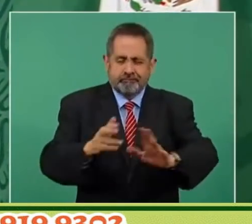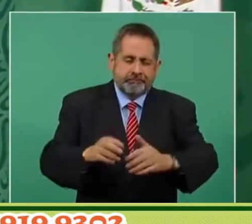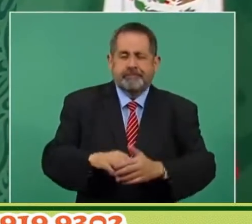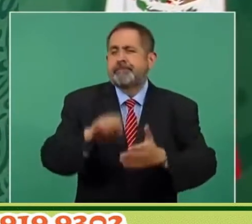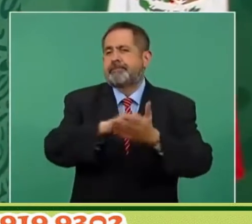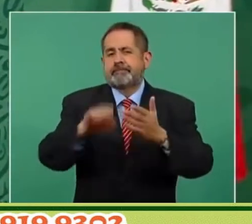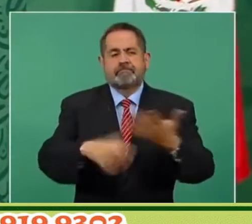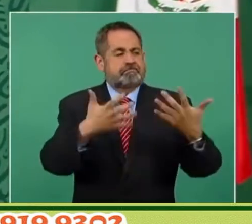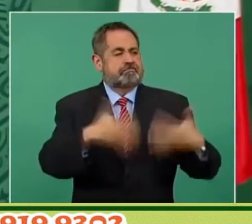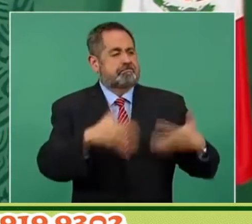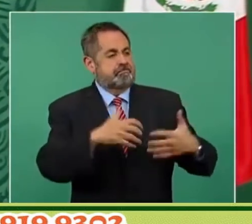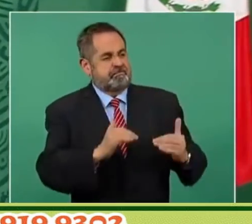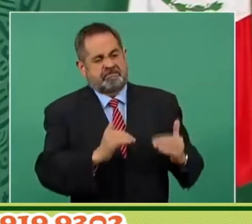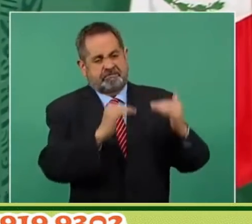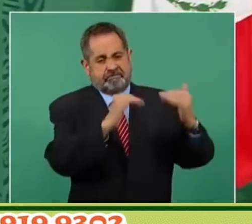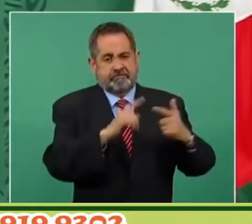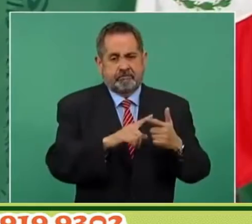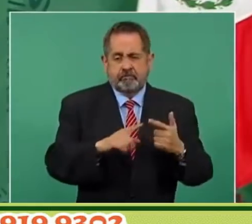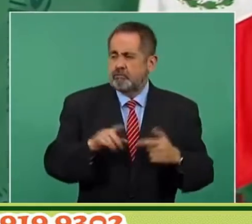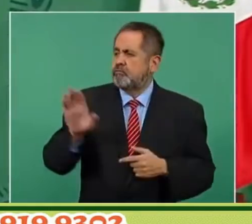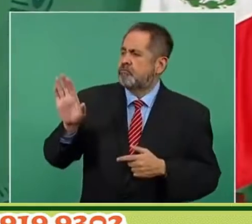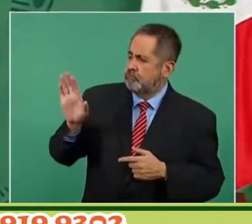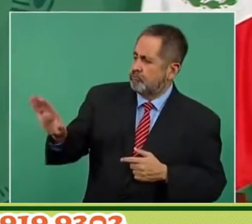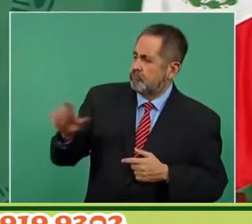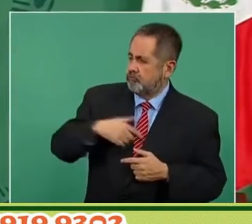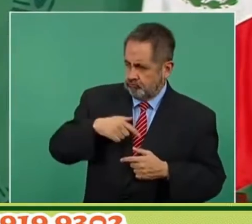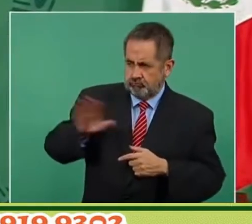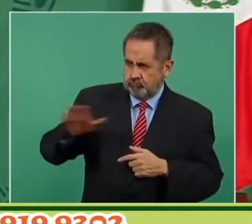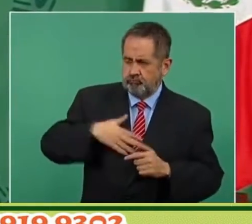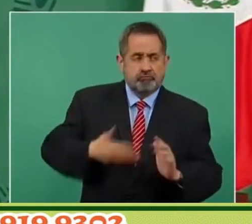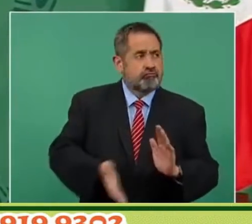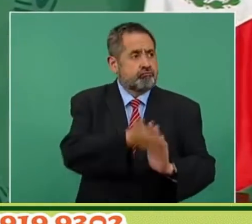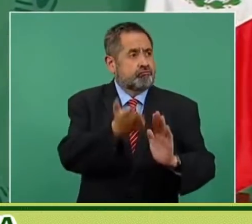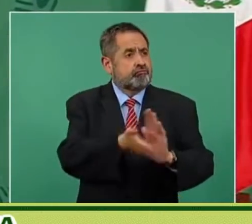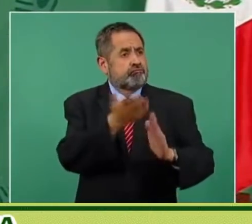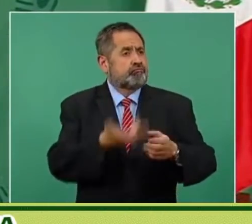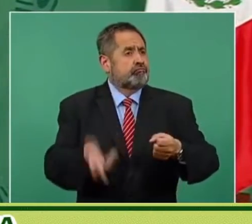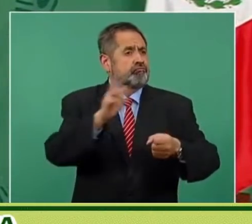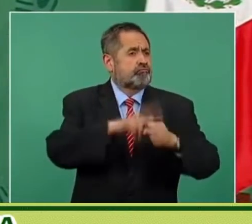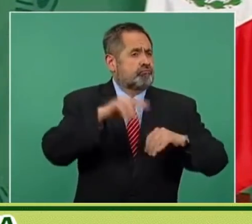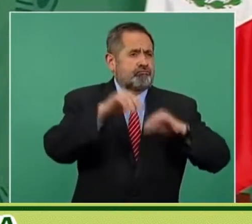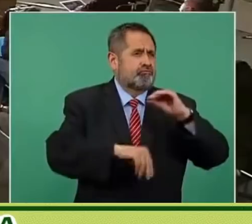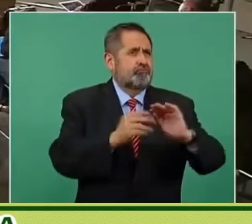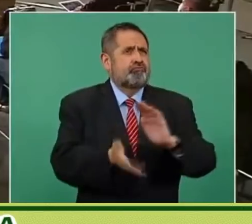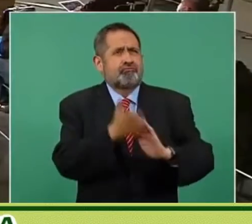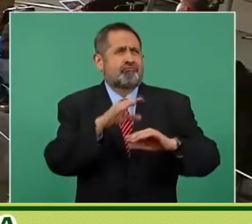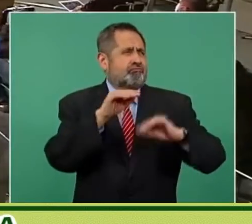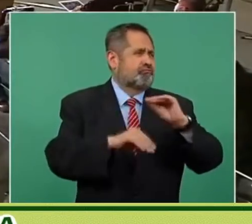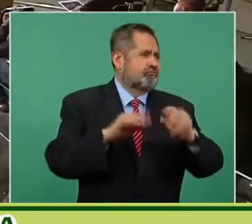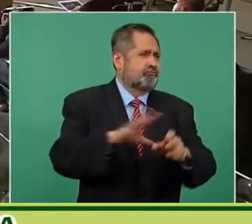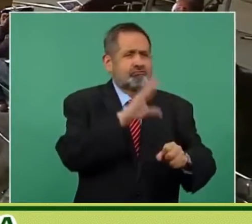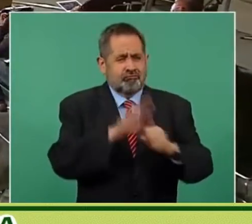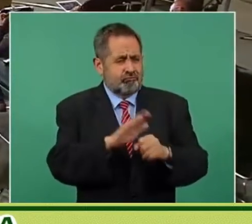influyente decía yo te construyo un hospital, yo te construyo